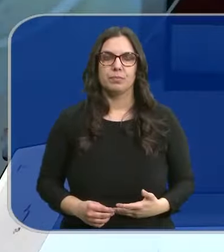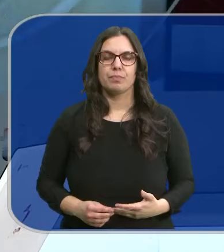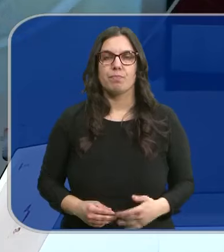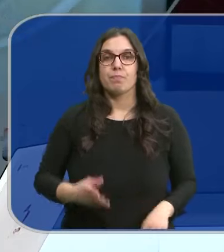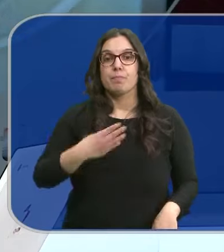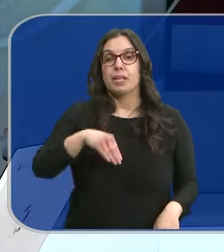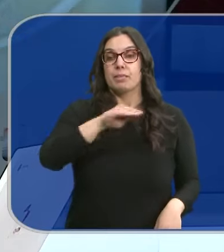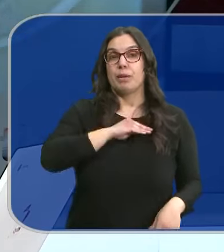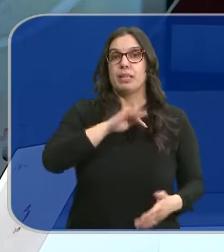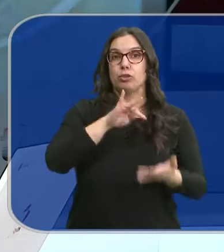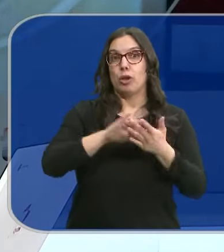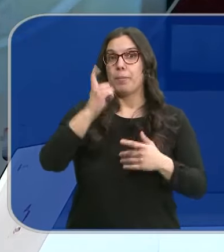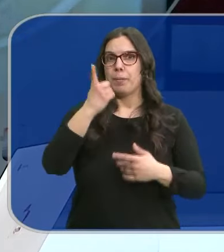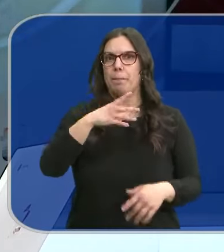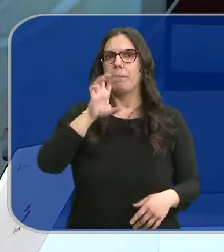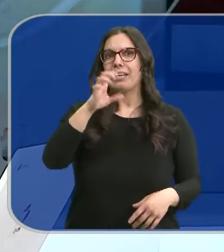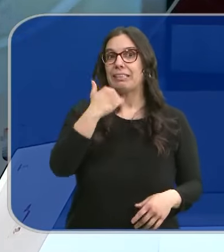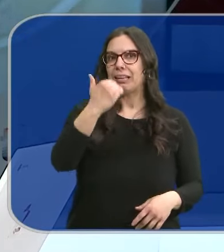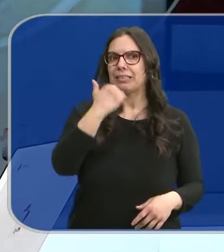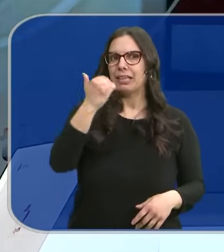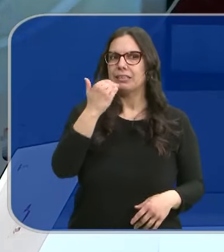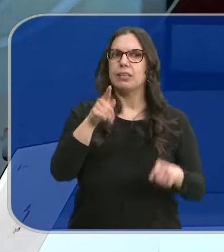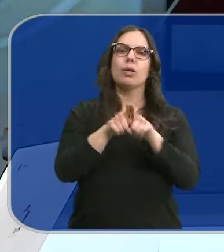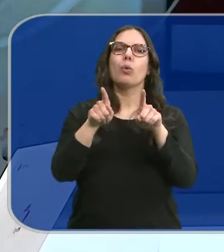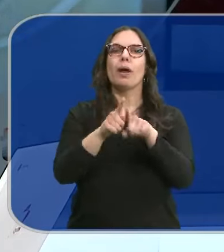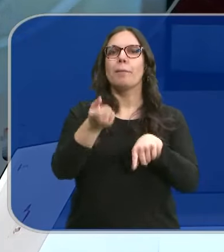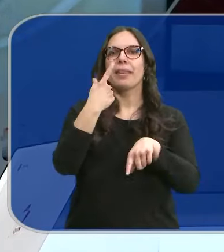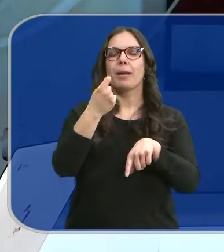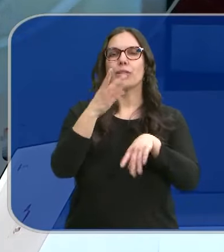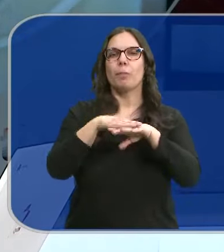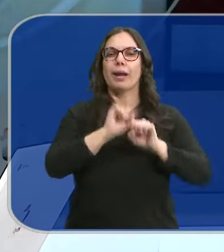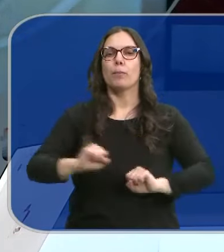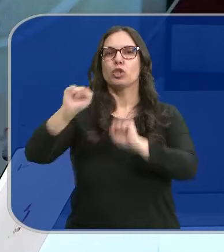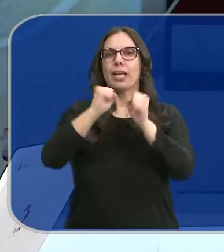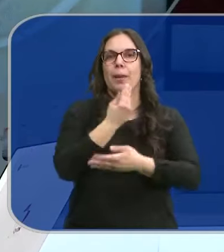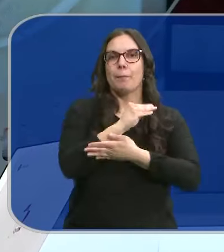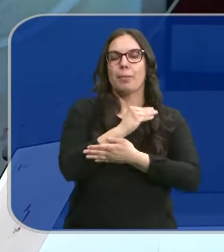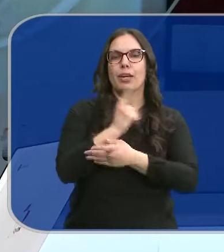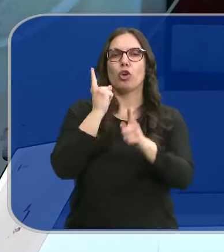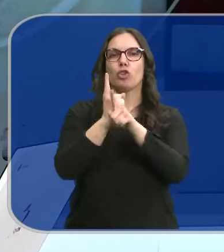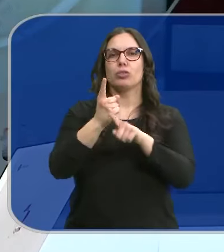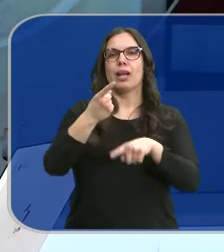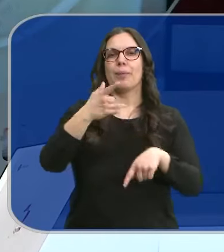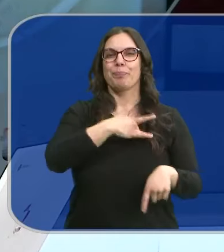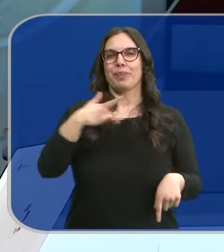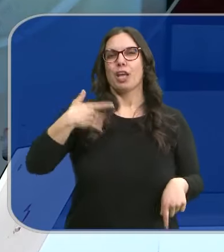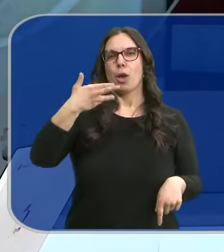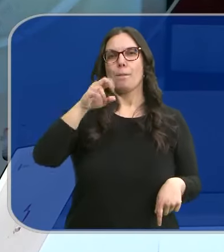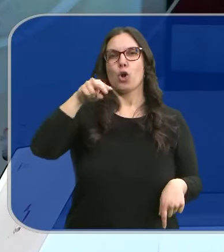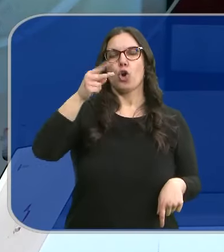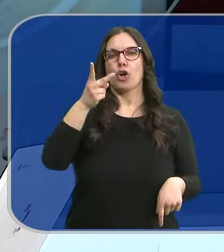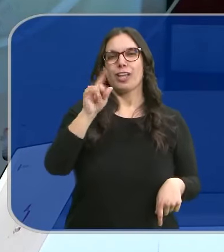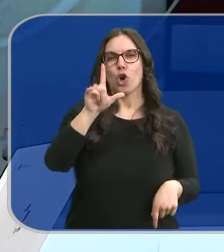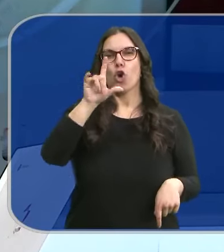España es uno de los primeros países en administrar de forma universal el medicamento para inmunizar a los bebés frente a la bronquiolitis. Un grupo de